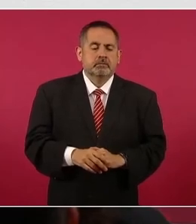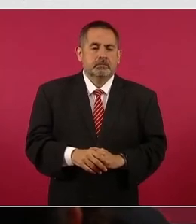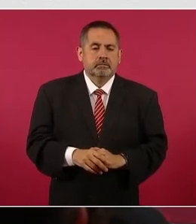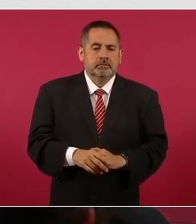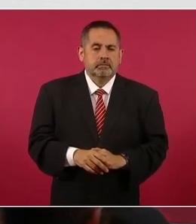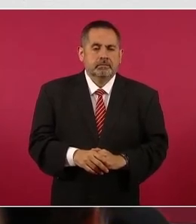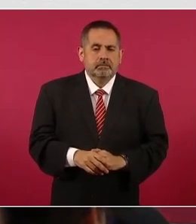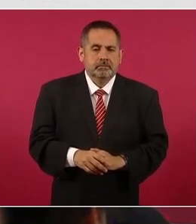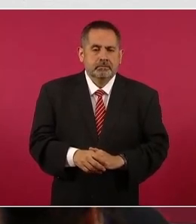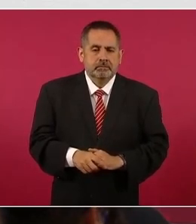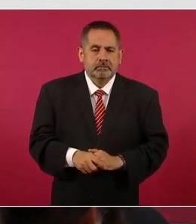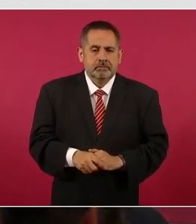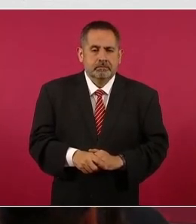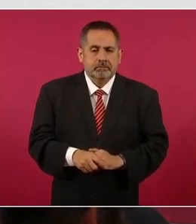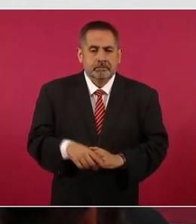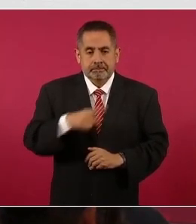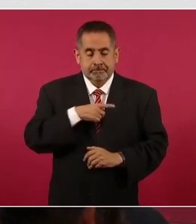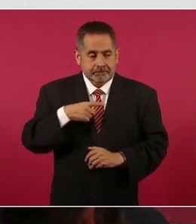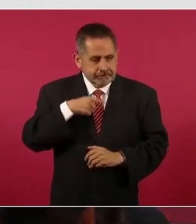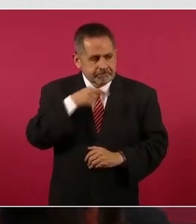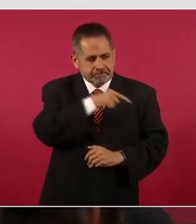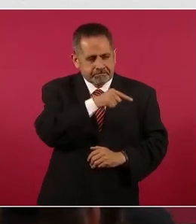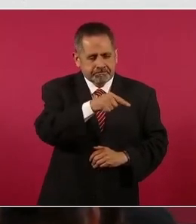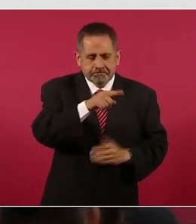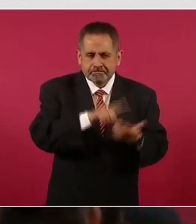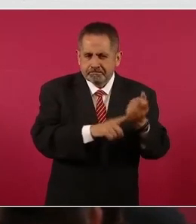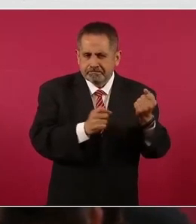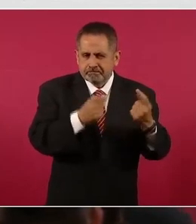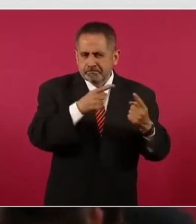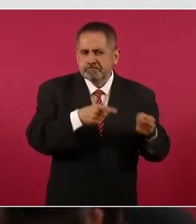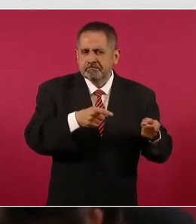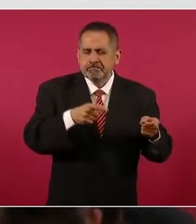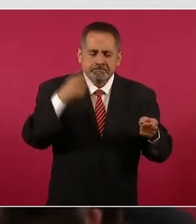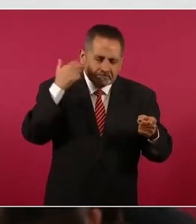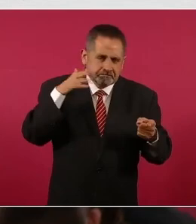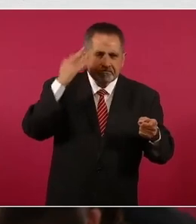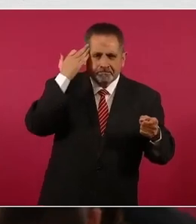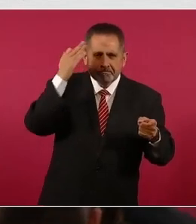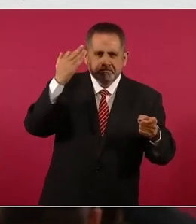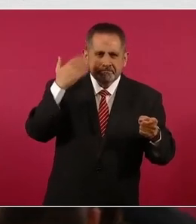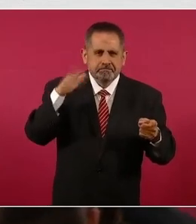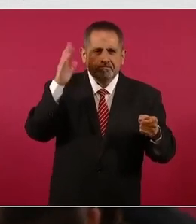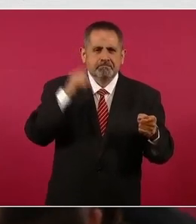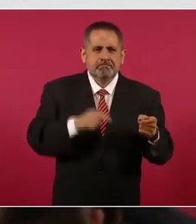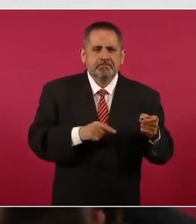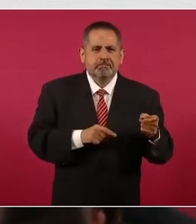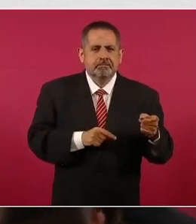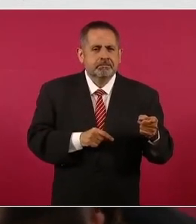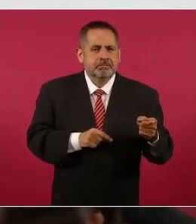pero deben de haber ahí, de los que